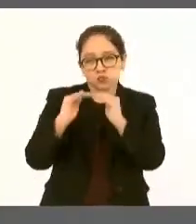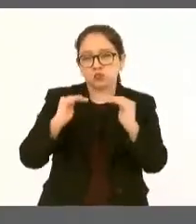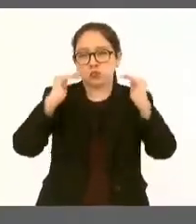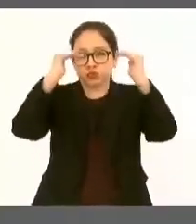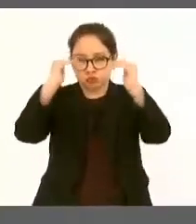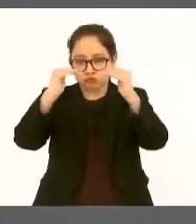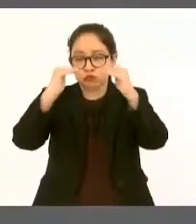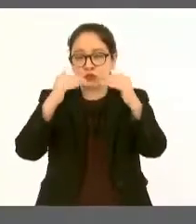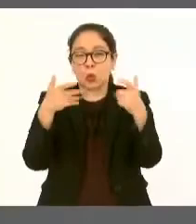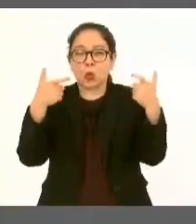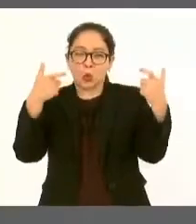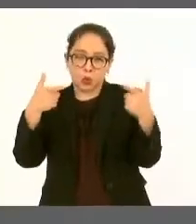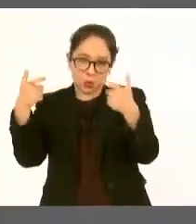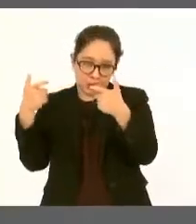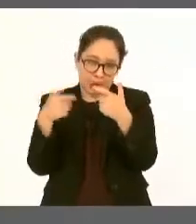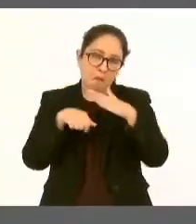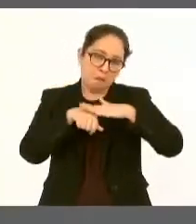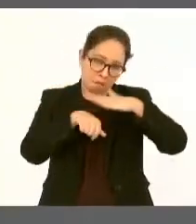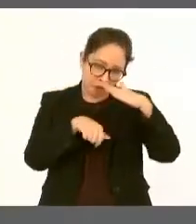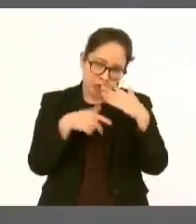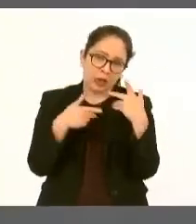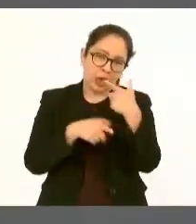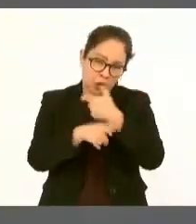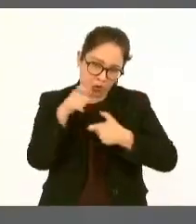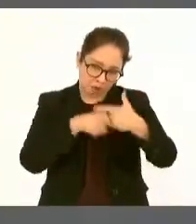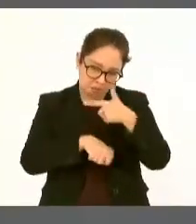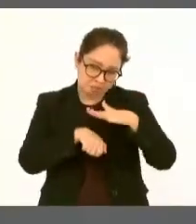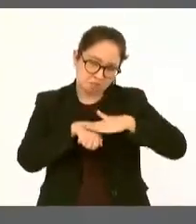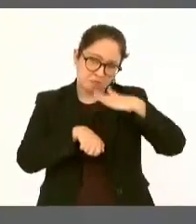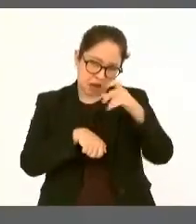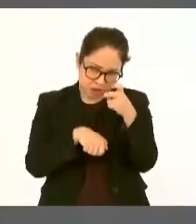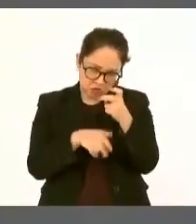más posibilidades económicas.